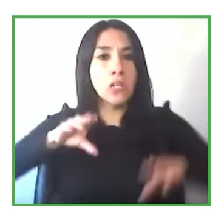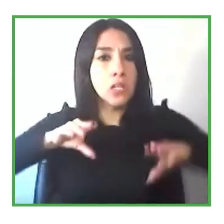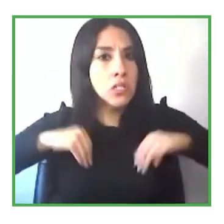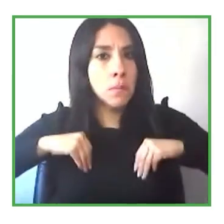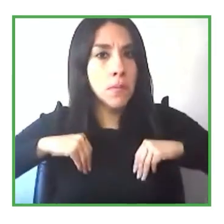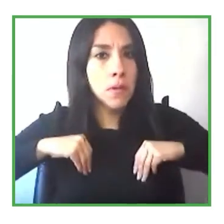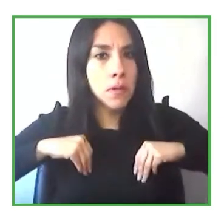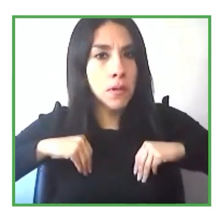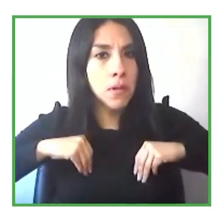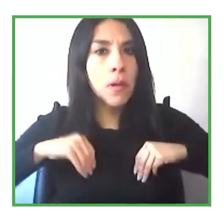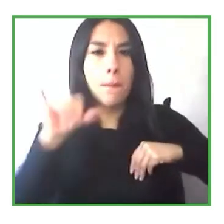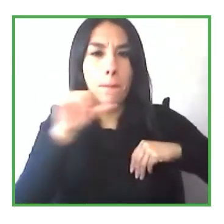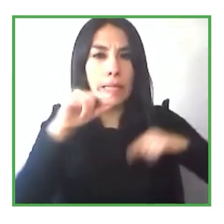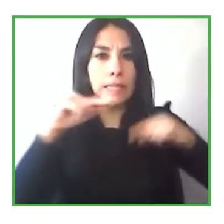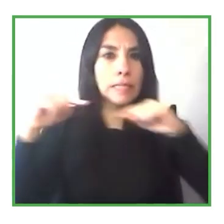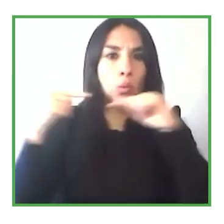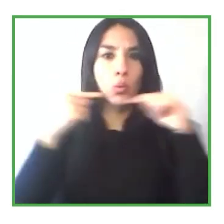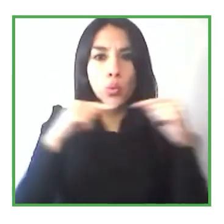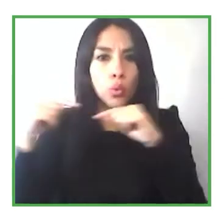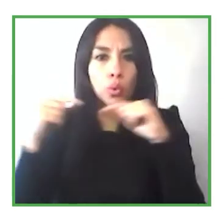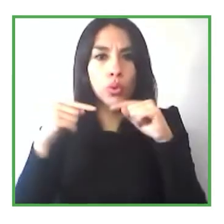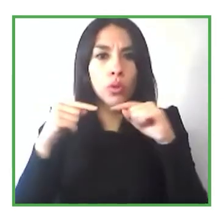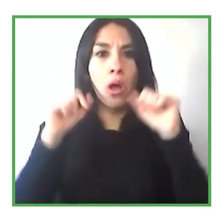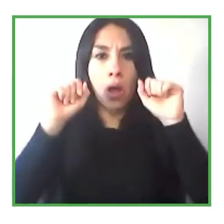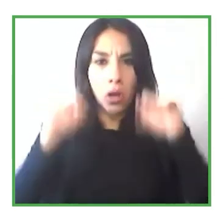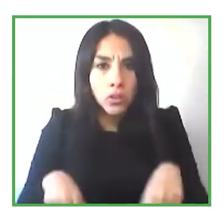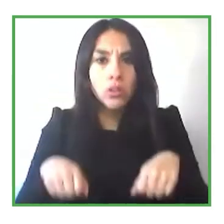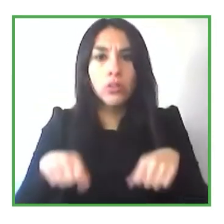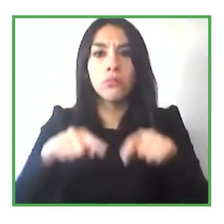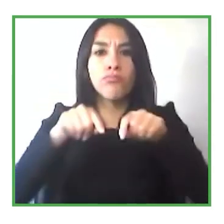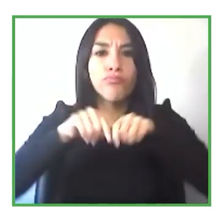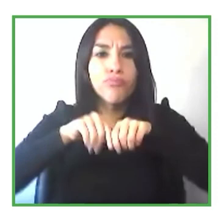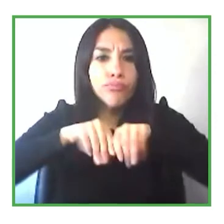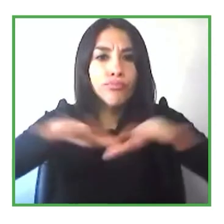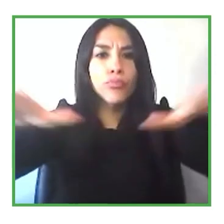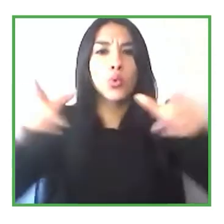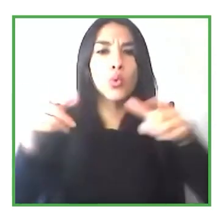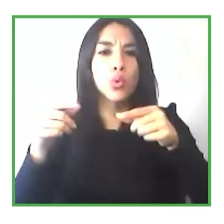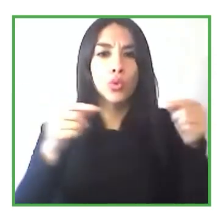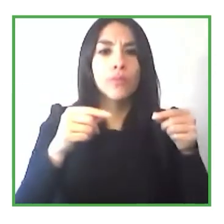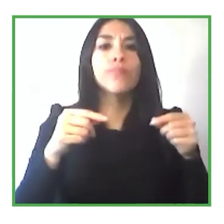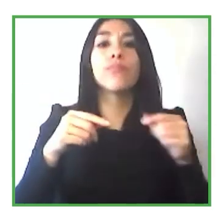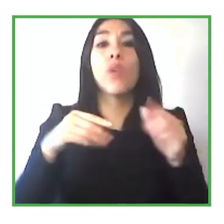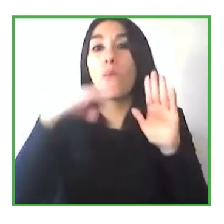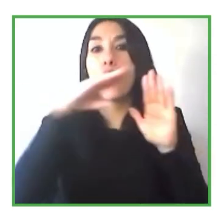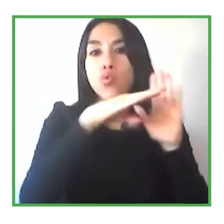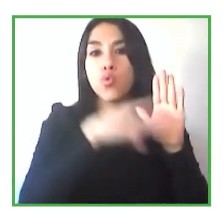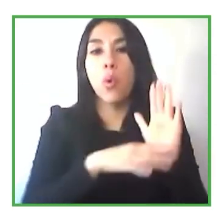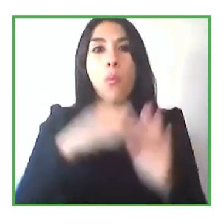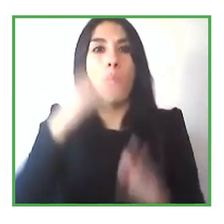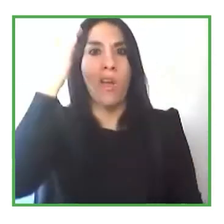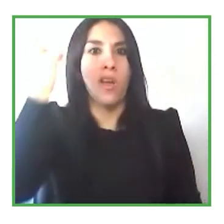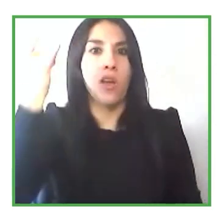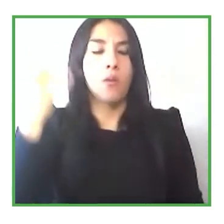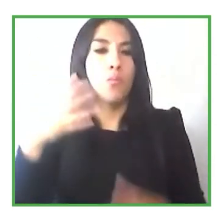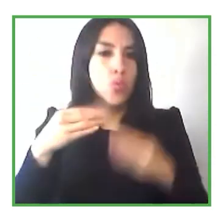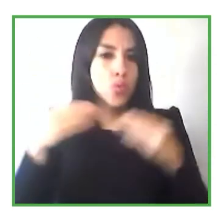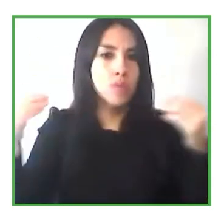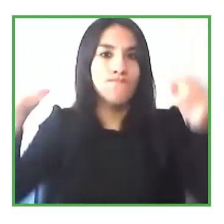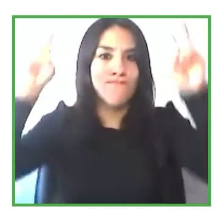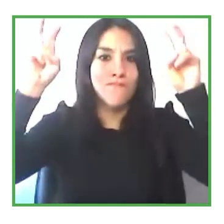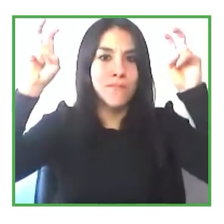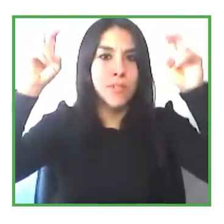otras discusiones menores porque los temas son muchos y siguen avanzando pero cuando pensamos en las mega tendencias